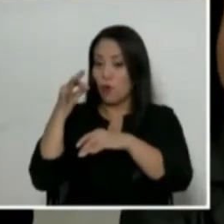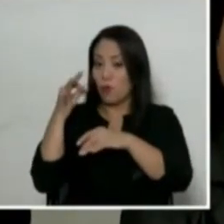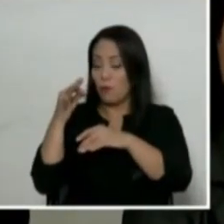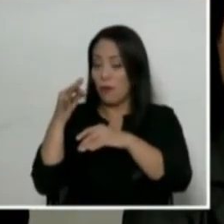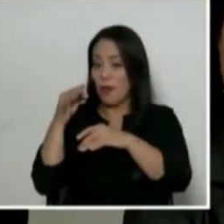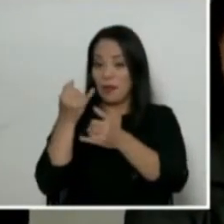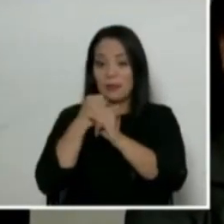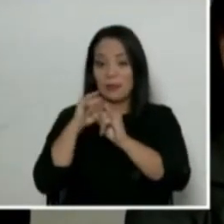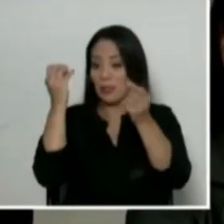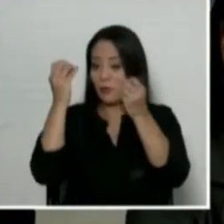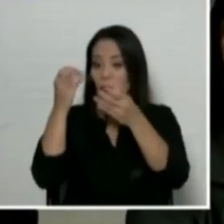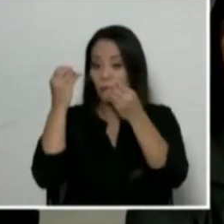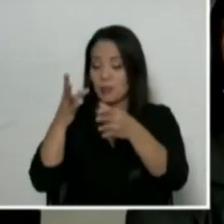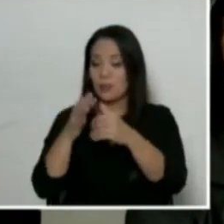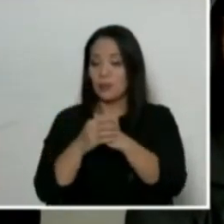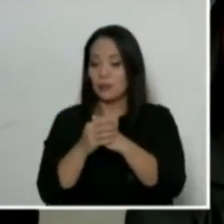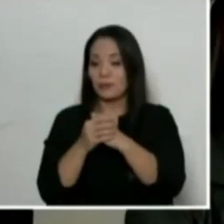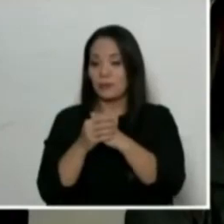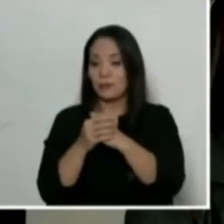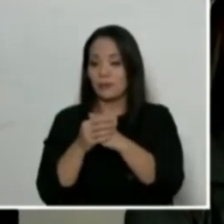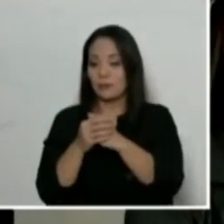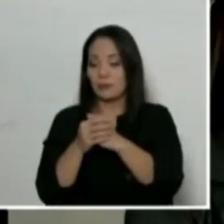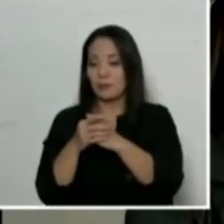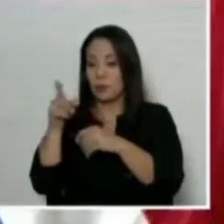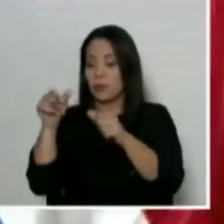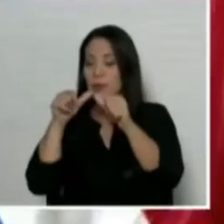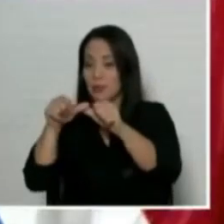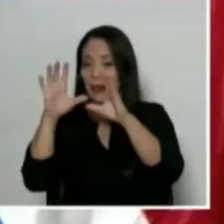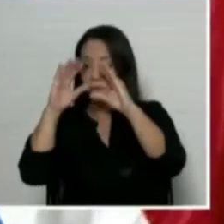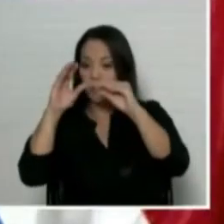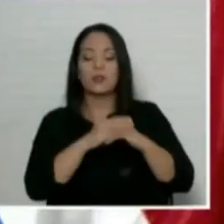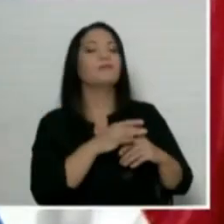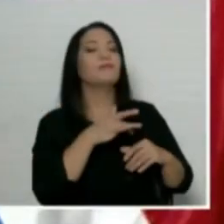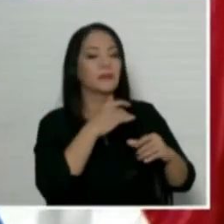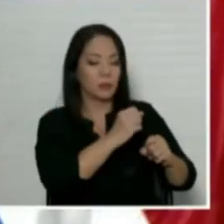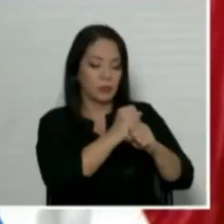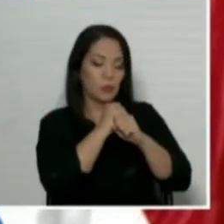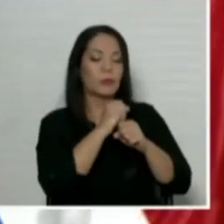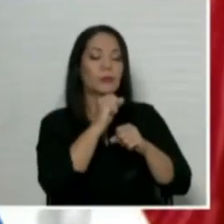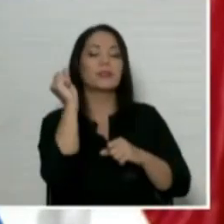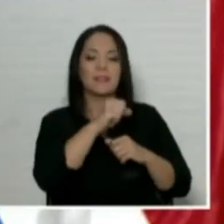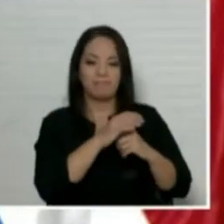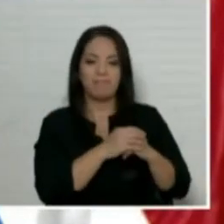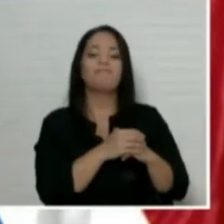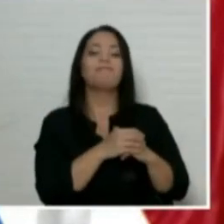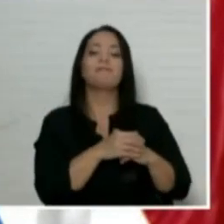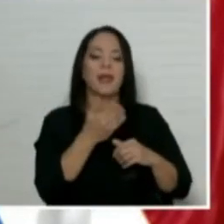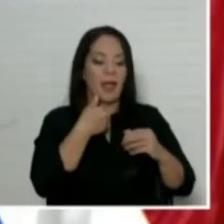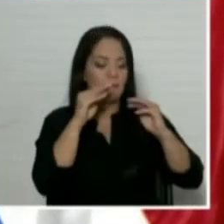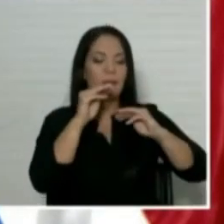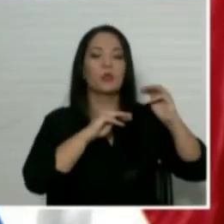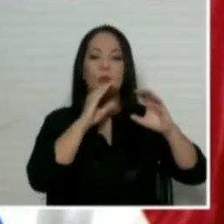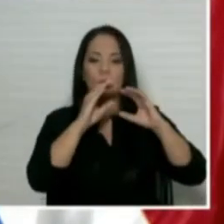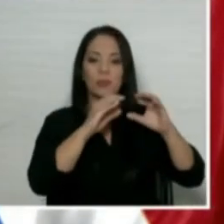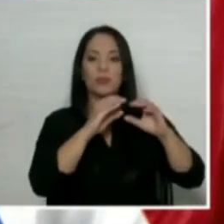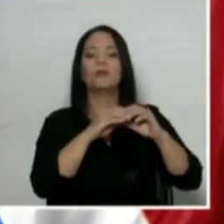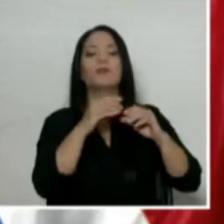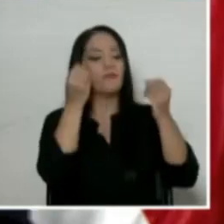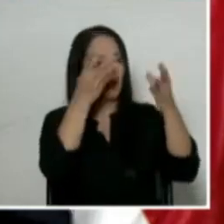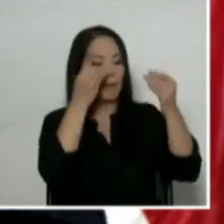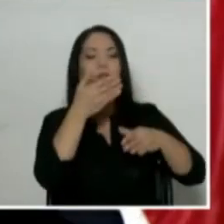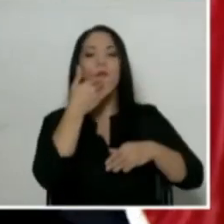Y los invito a seguir el reportaje, gracias. Estoy absolutamente seguro que están desinformando a la gente en el Hospital de Cartago.